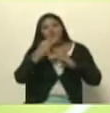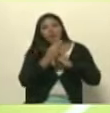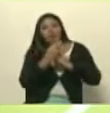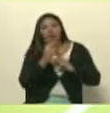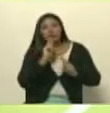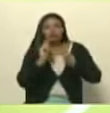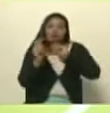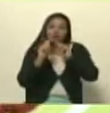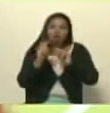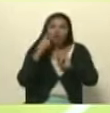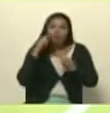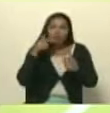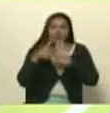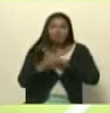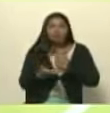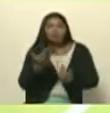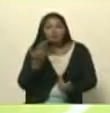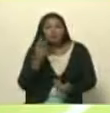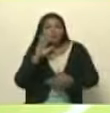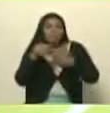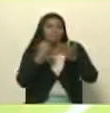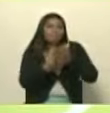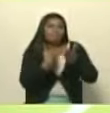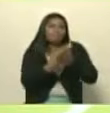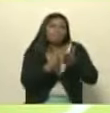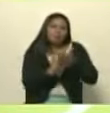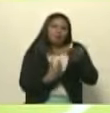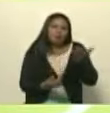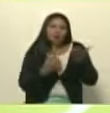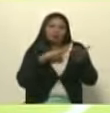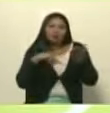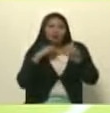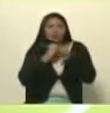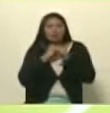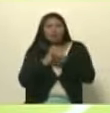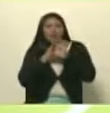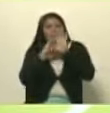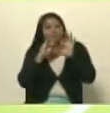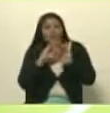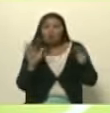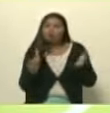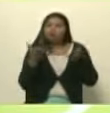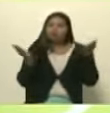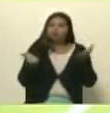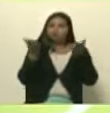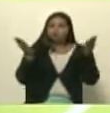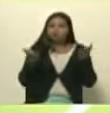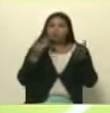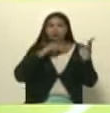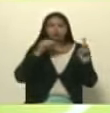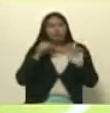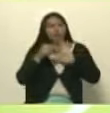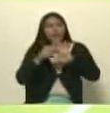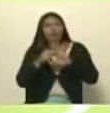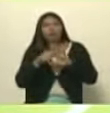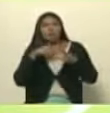Ñáñez tiene importantísimas propuestas, ha venido trabajando de manera entusiasta, además él como